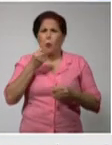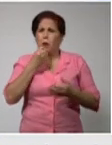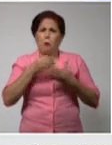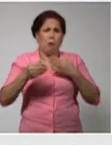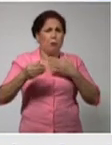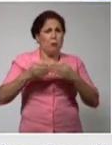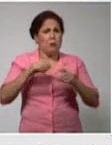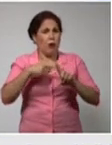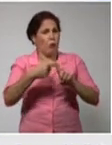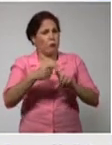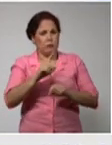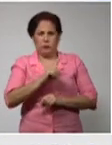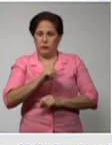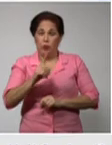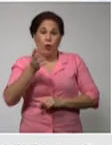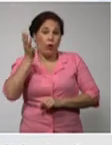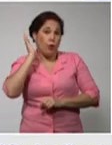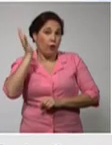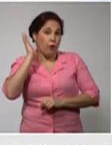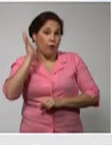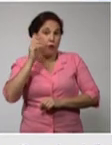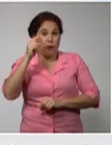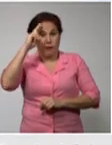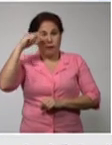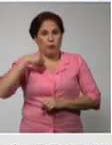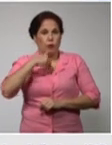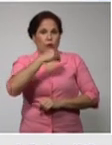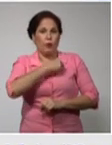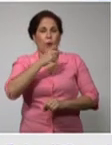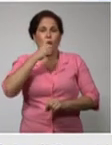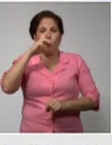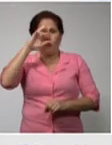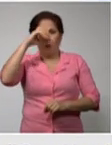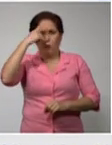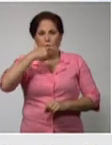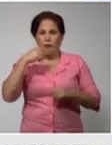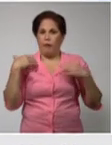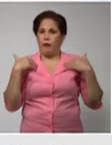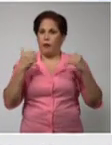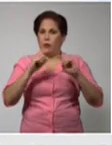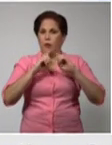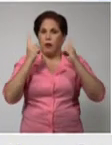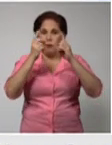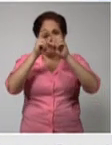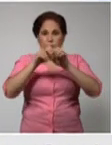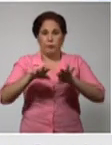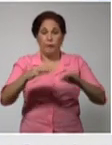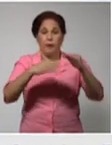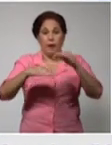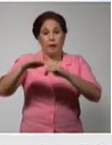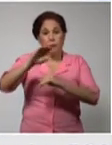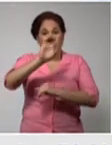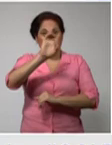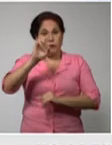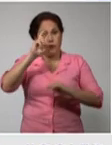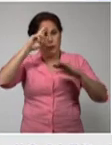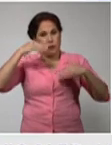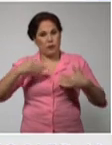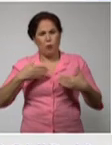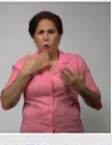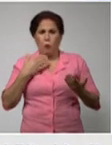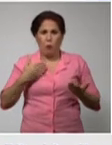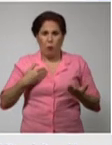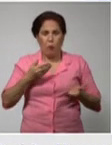ha sido la conferencia de prensa del doctor Francisco Durán director nacional de epidemiología del ministerio de salud pública sobre el comportamiento